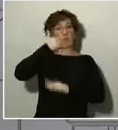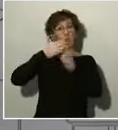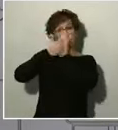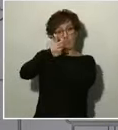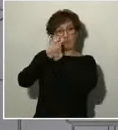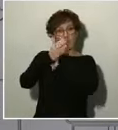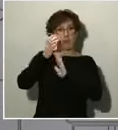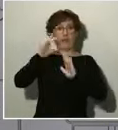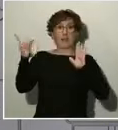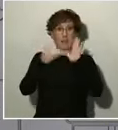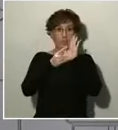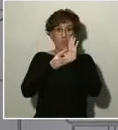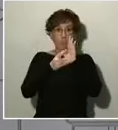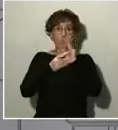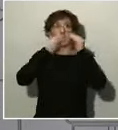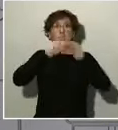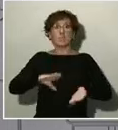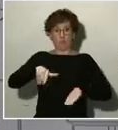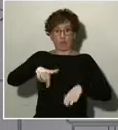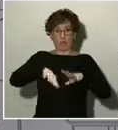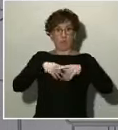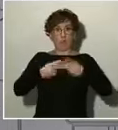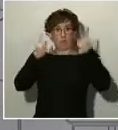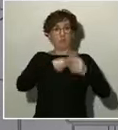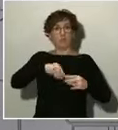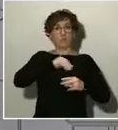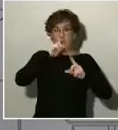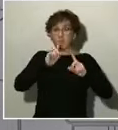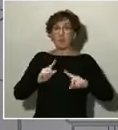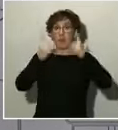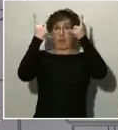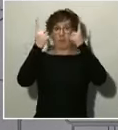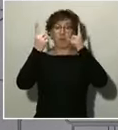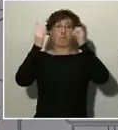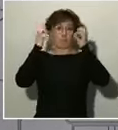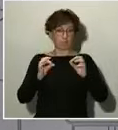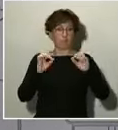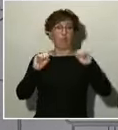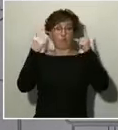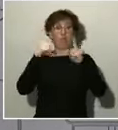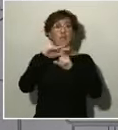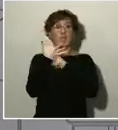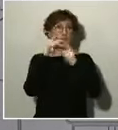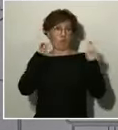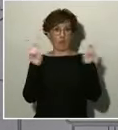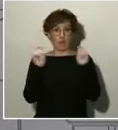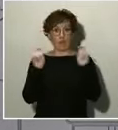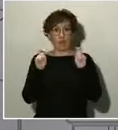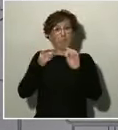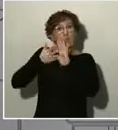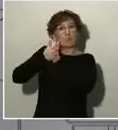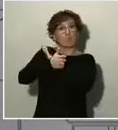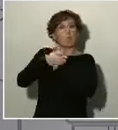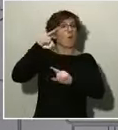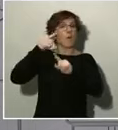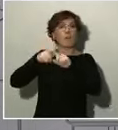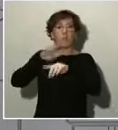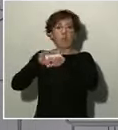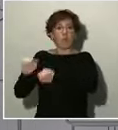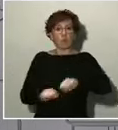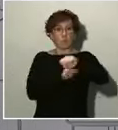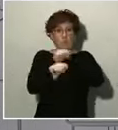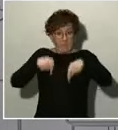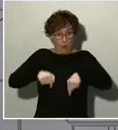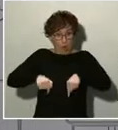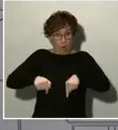democracia del estado de alarma. Pero son medidas excepcionales para proteger hoy nuestra salud y al mismo tiempo poder actuar